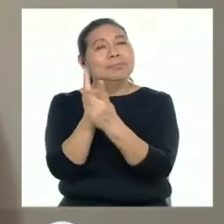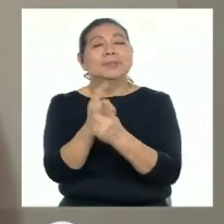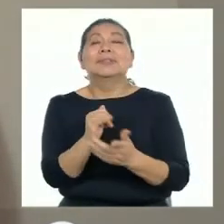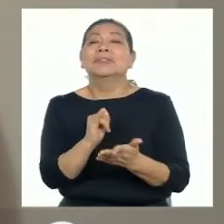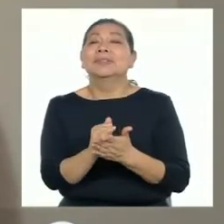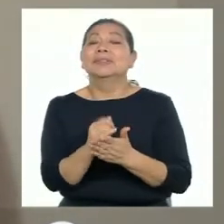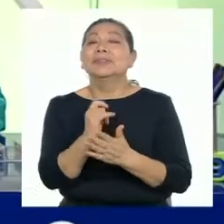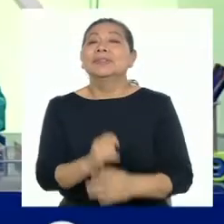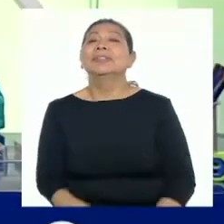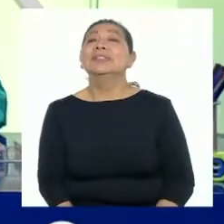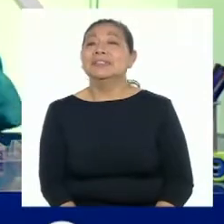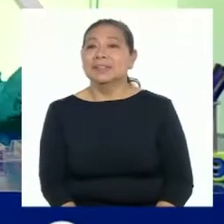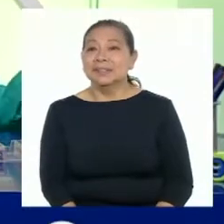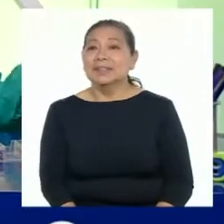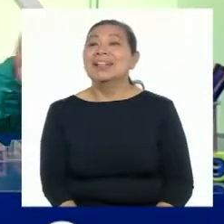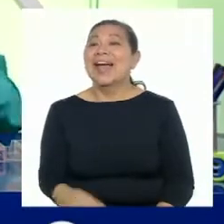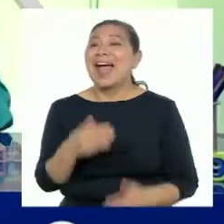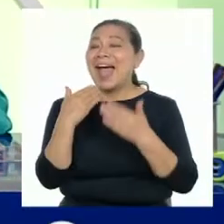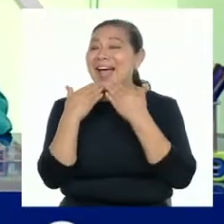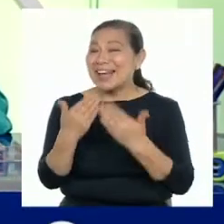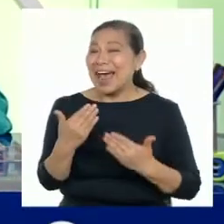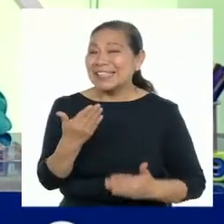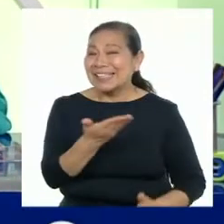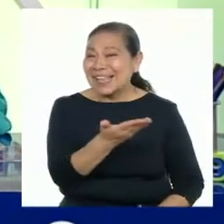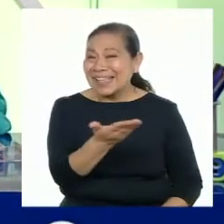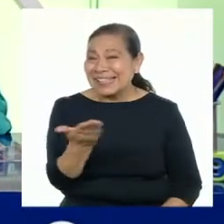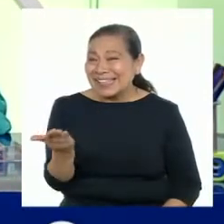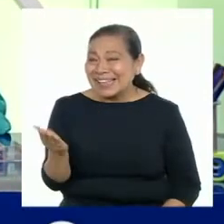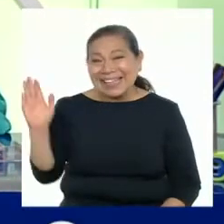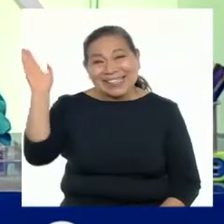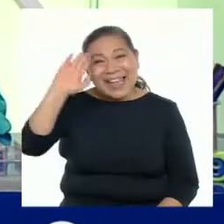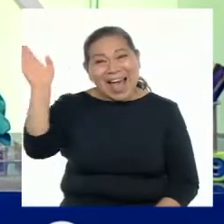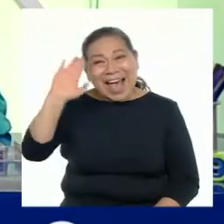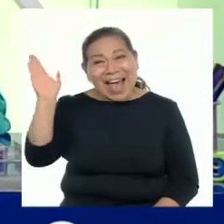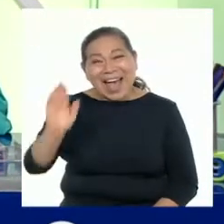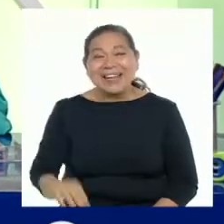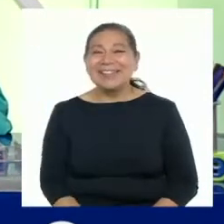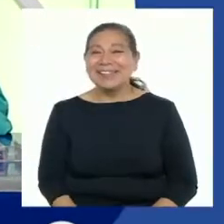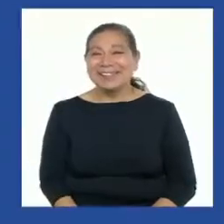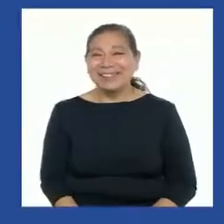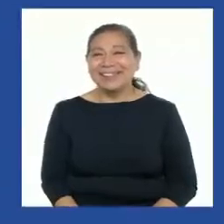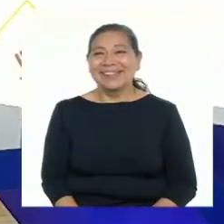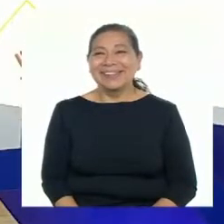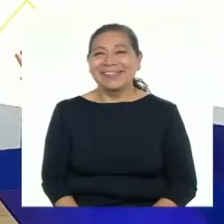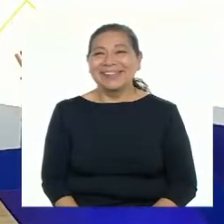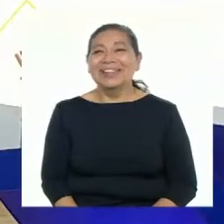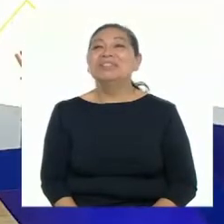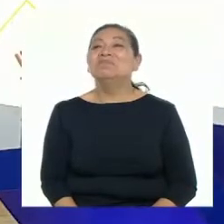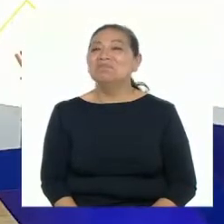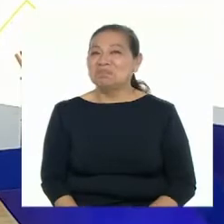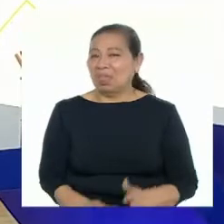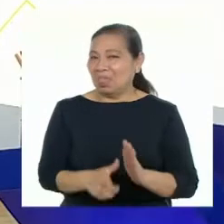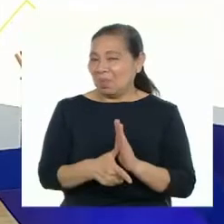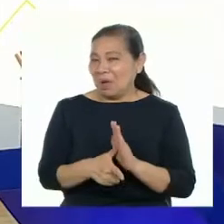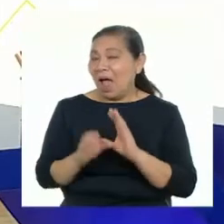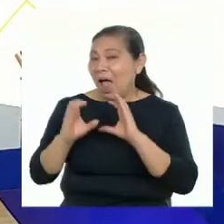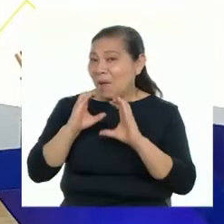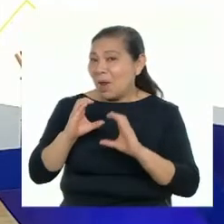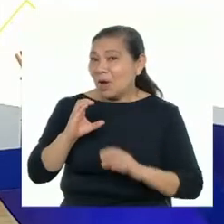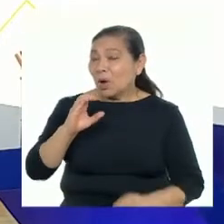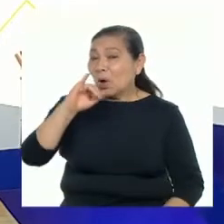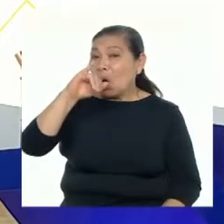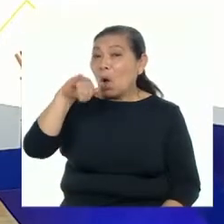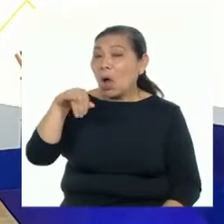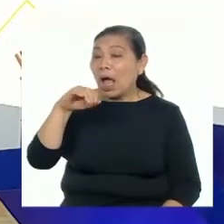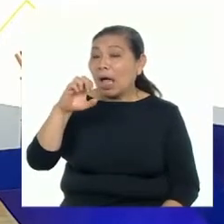objetivos o metas. Muchas gracias, chicas y chicos. ¡Chao, chao, chao! Después de hablar con Jesús, Brisbane,